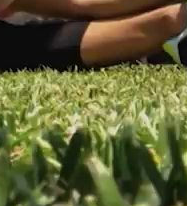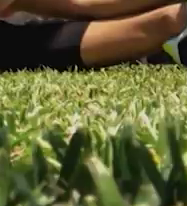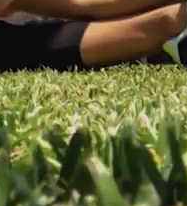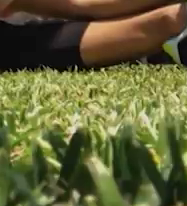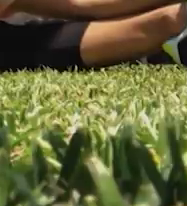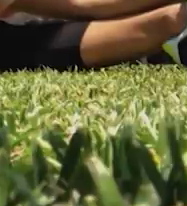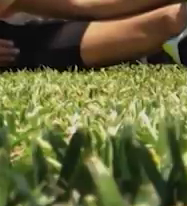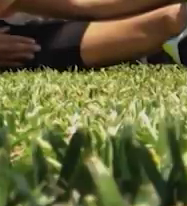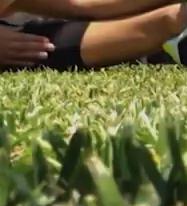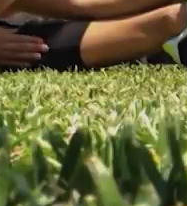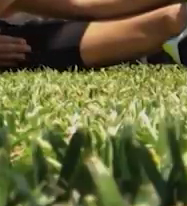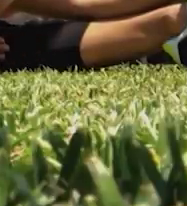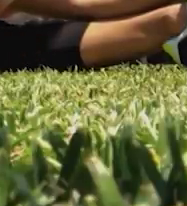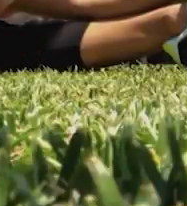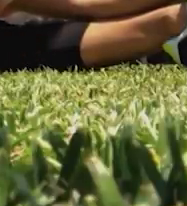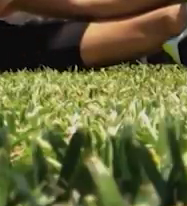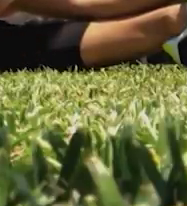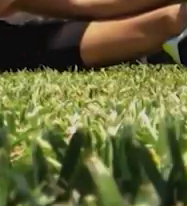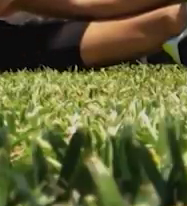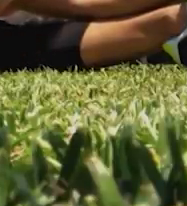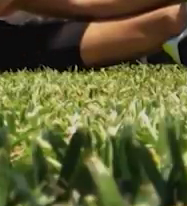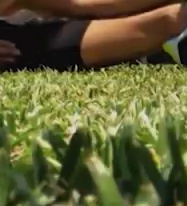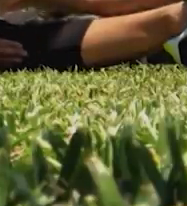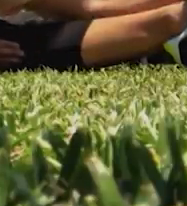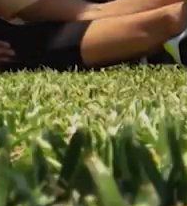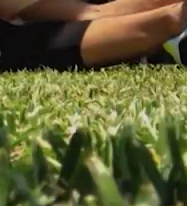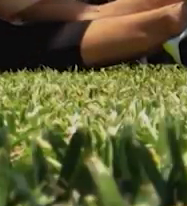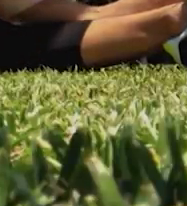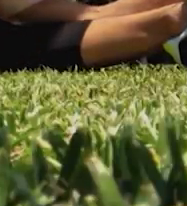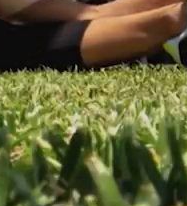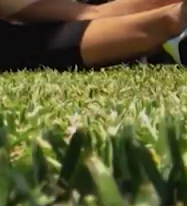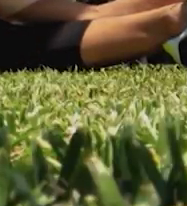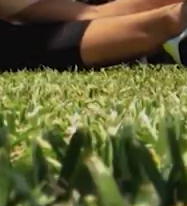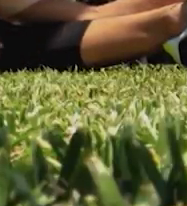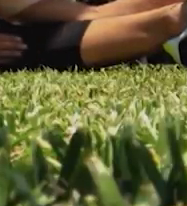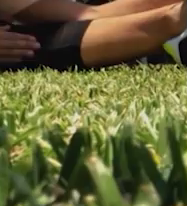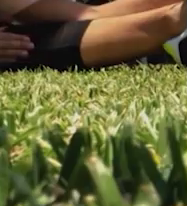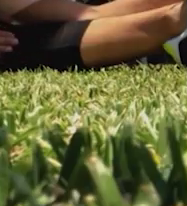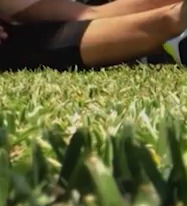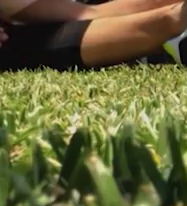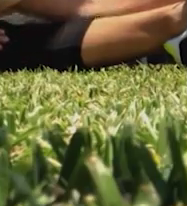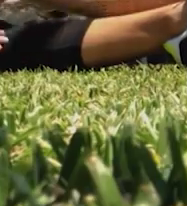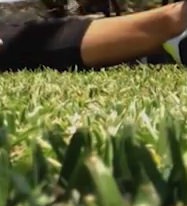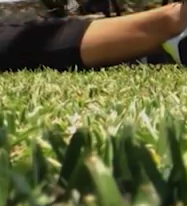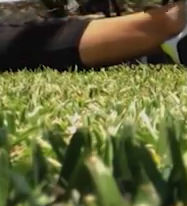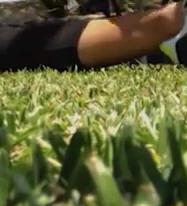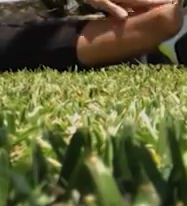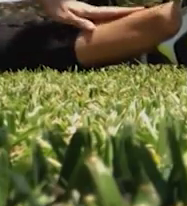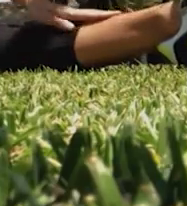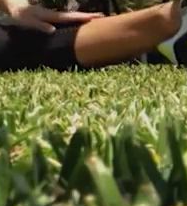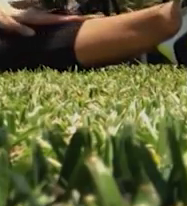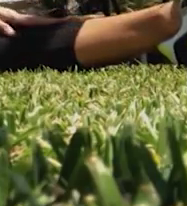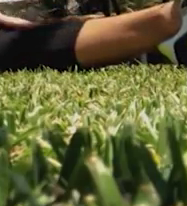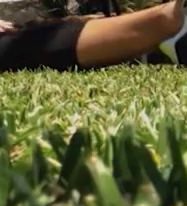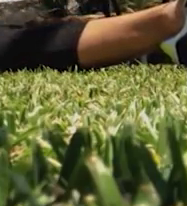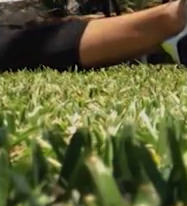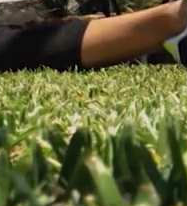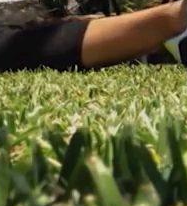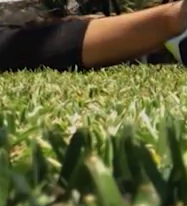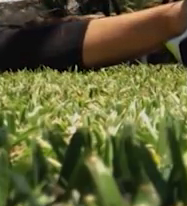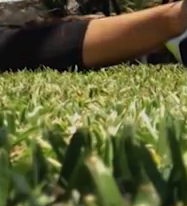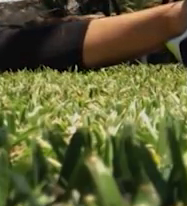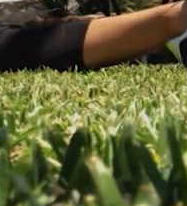duele un poquito del estiramiento, pero cuando se levanten se van a sentir súper bien. Vamos hacia el otro lado.